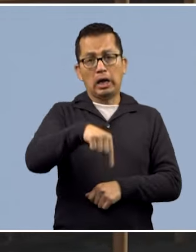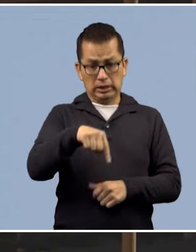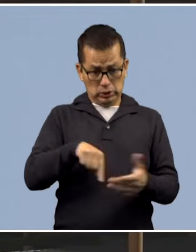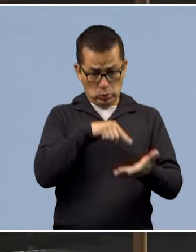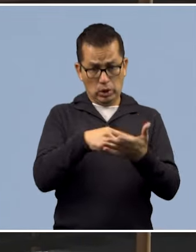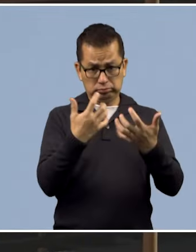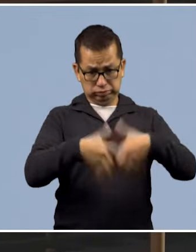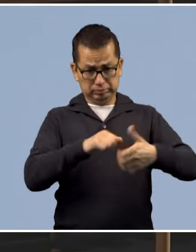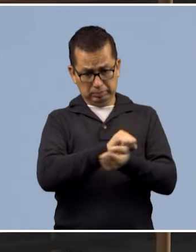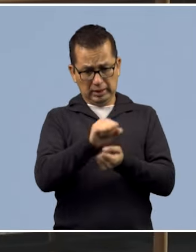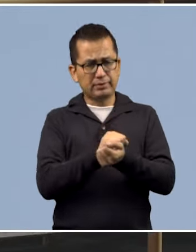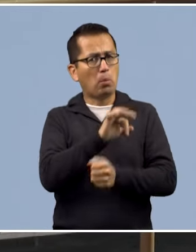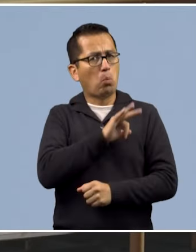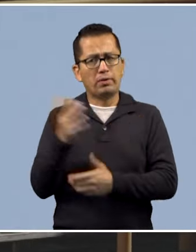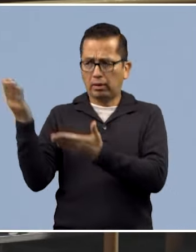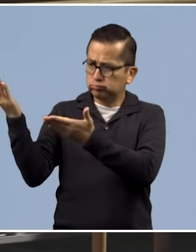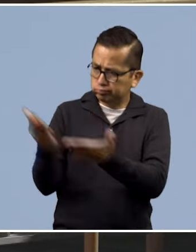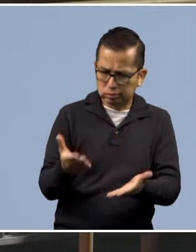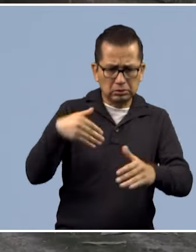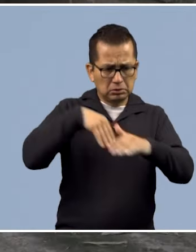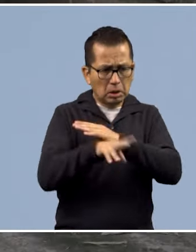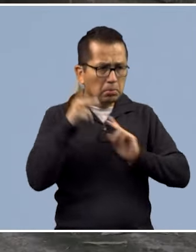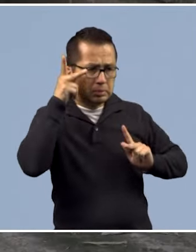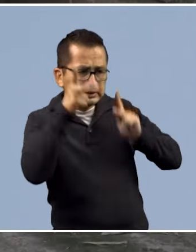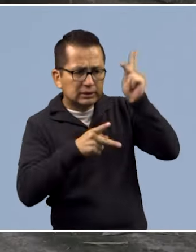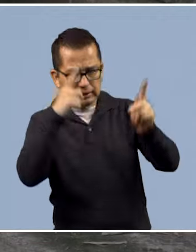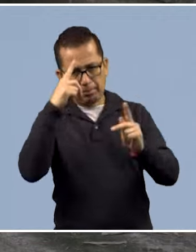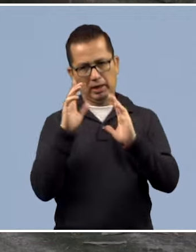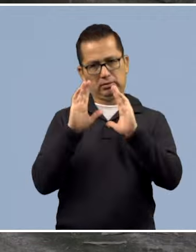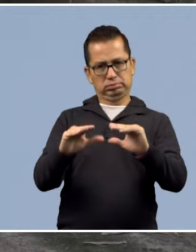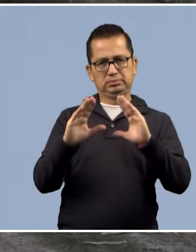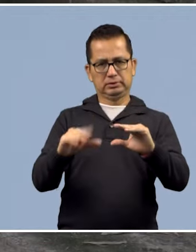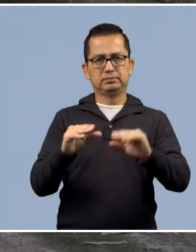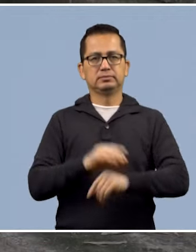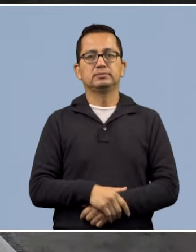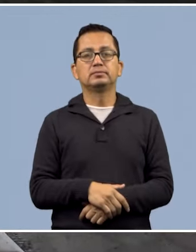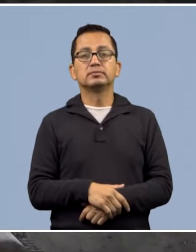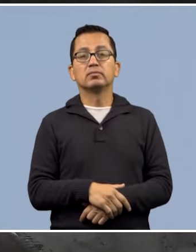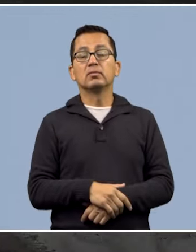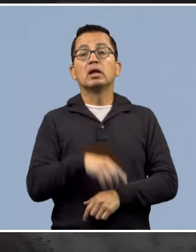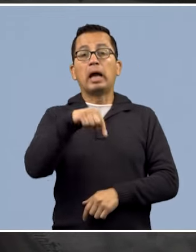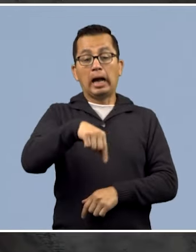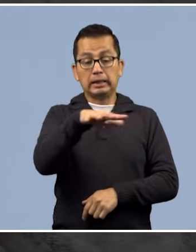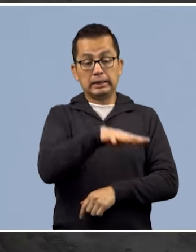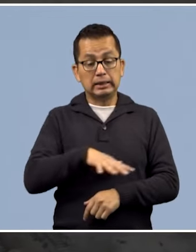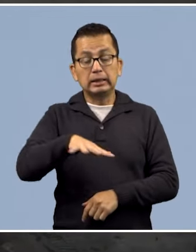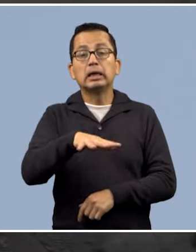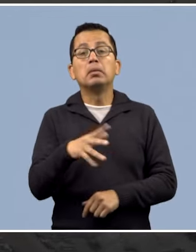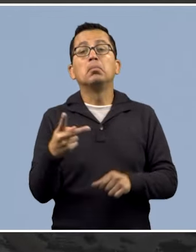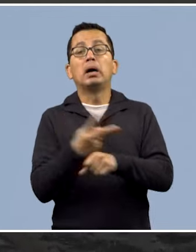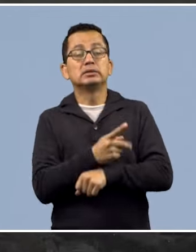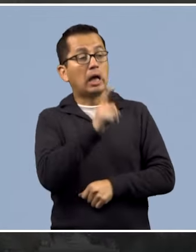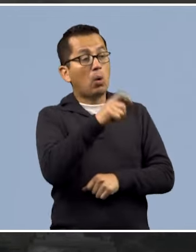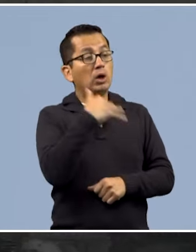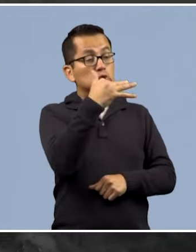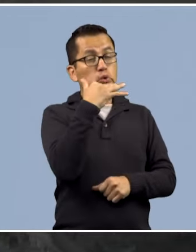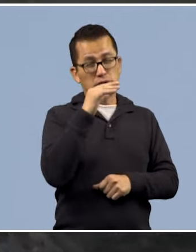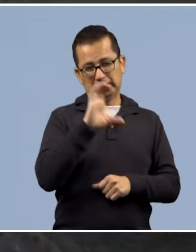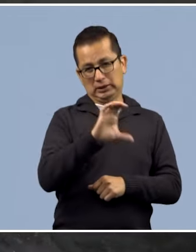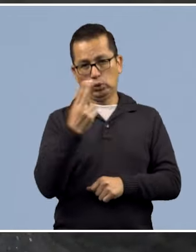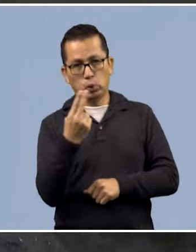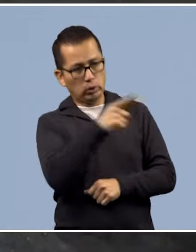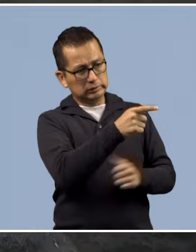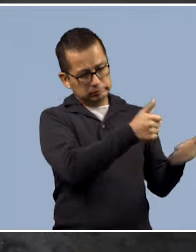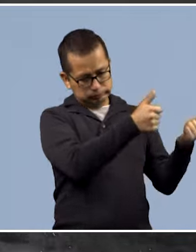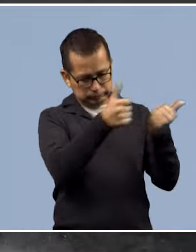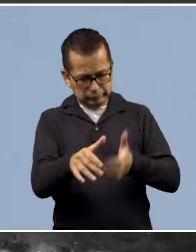para cualquier visita con carácter académico. En esta planta se trata aguas residuales que provienen de Ciudad Universitaria y que